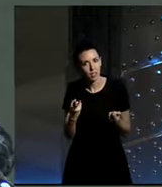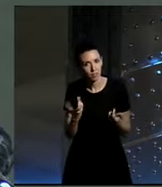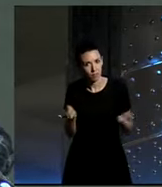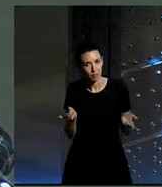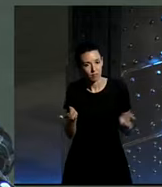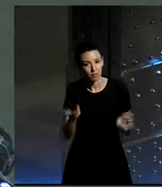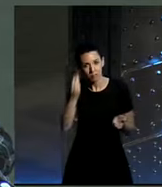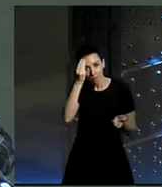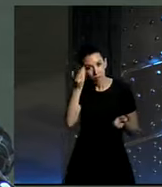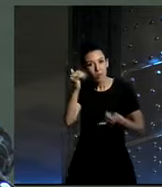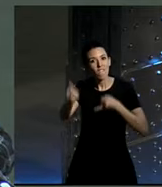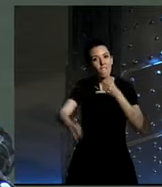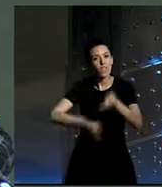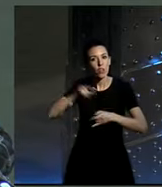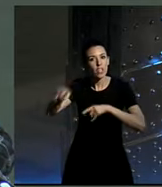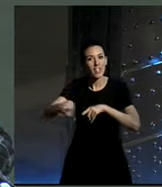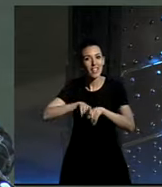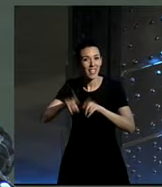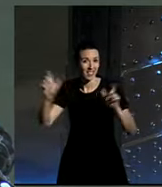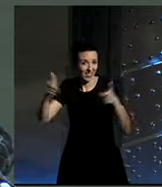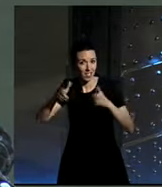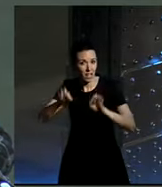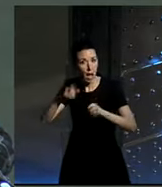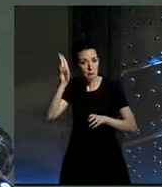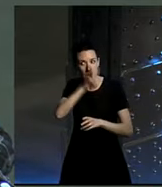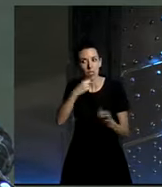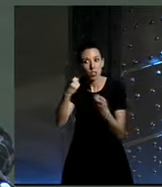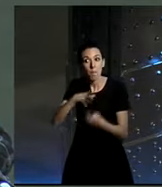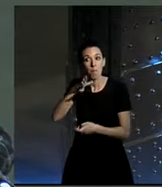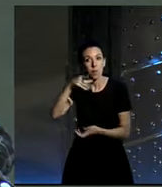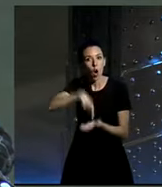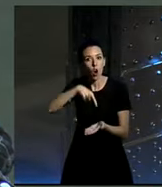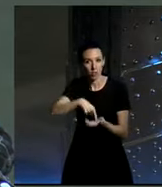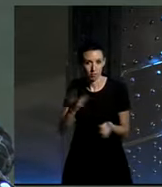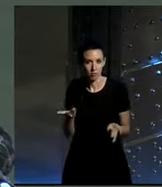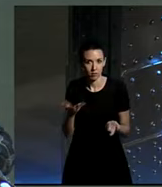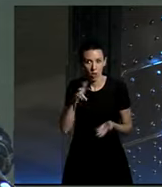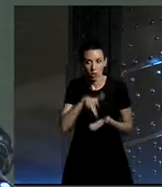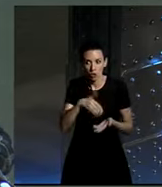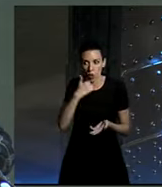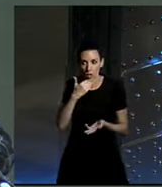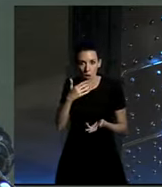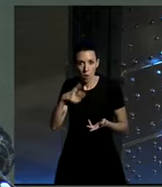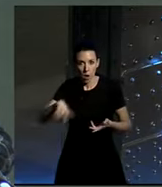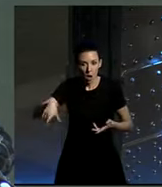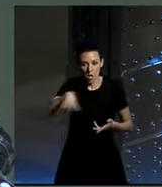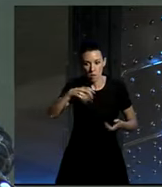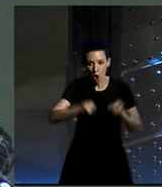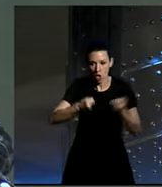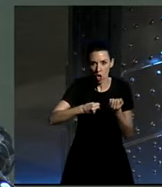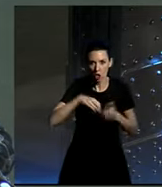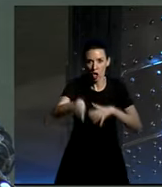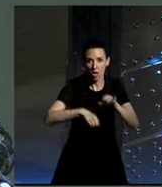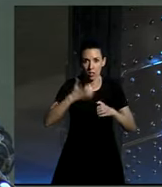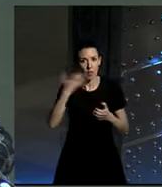que la biciclítica en Madrid ha sido muy necesaria por esto porque no había manera de meterte en la selva de los coches si no